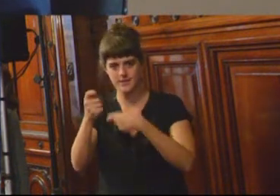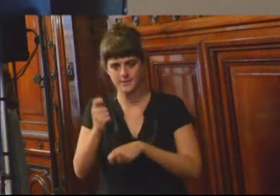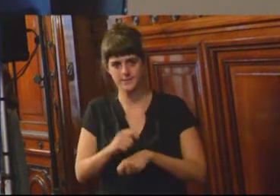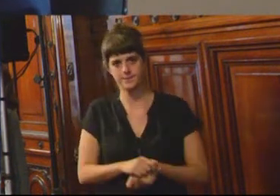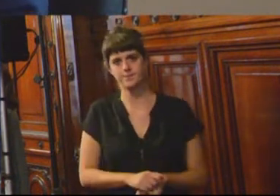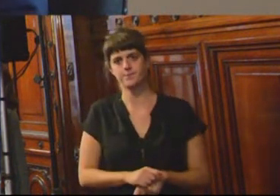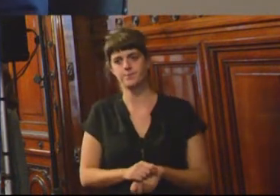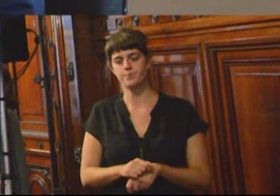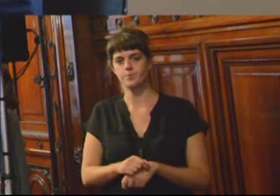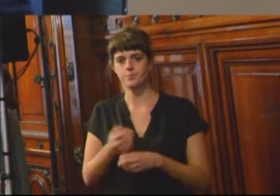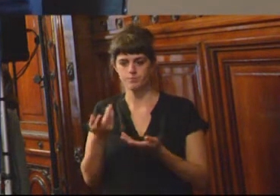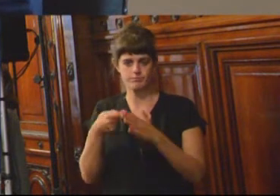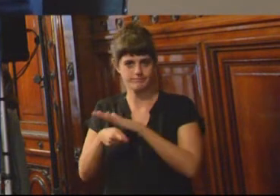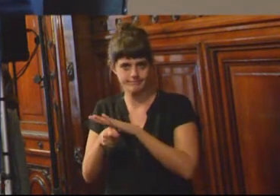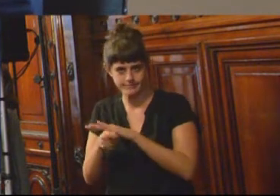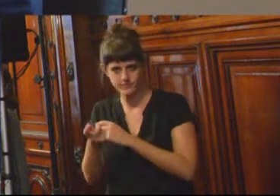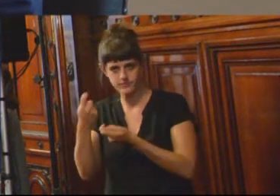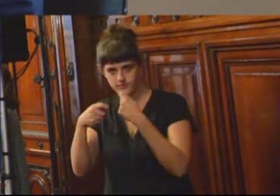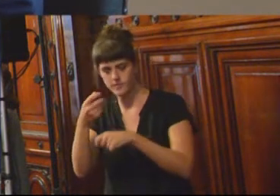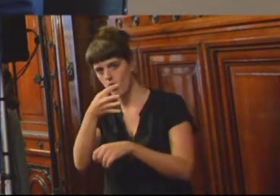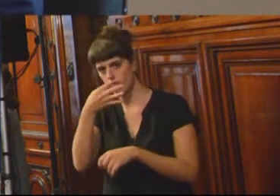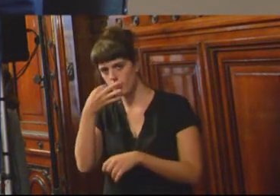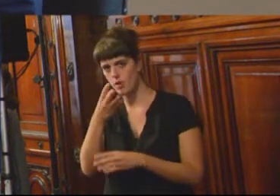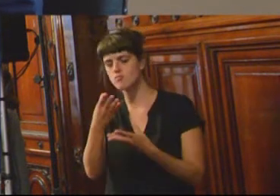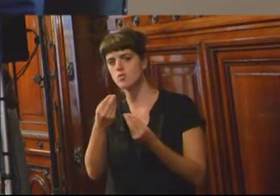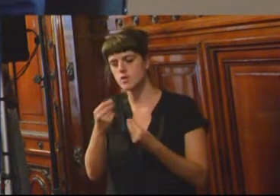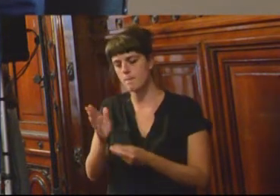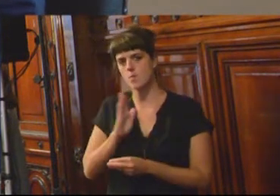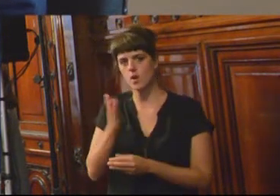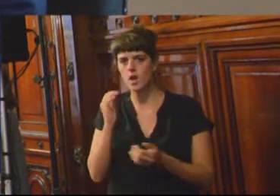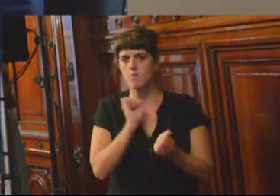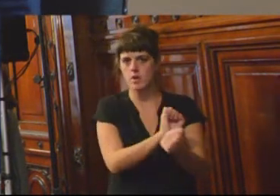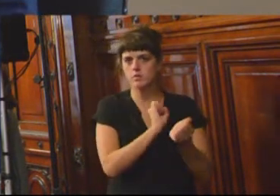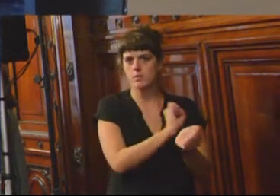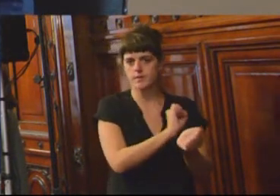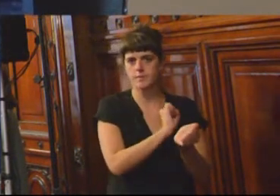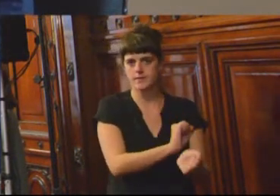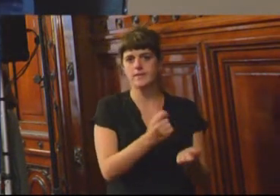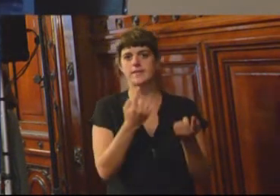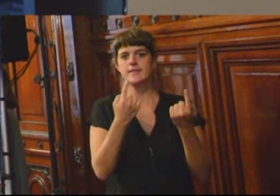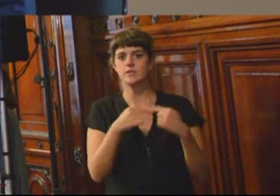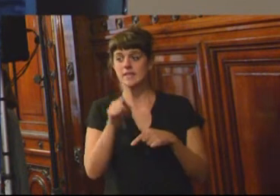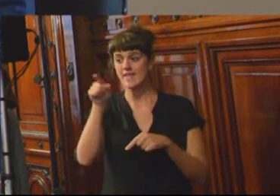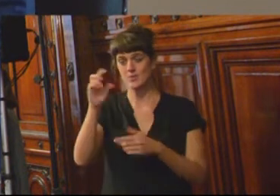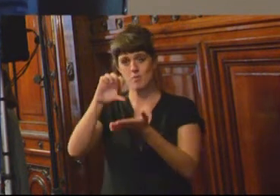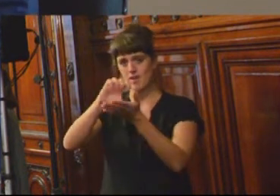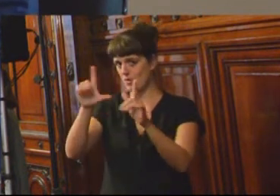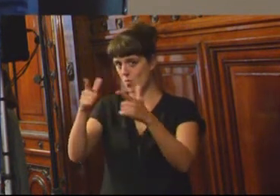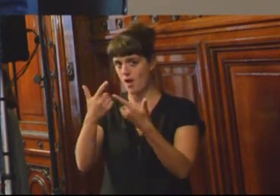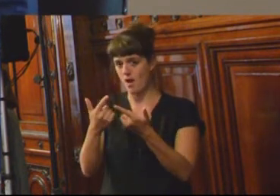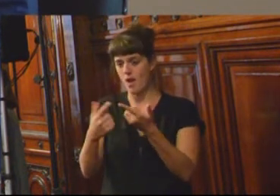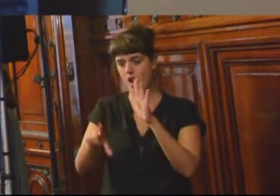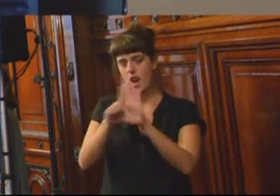crímenes de drogas. Entonces, ahí, no sé si en este país, donde no tienen esa política, se ha habido